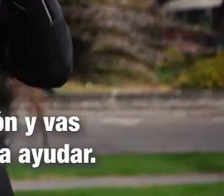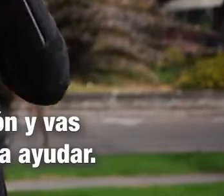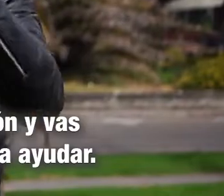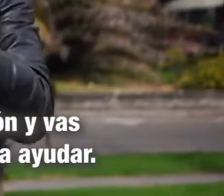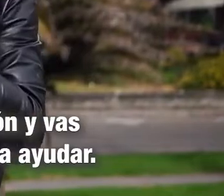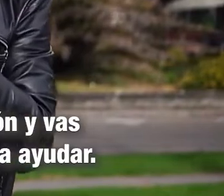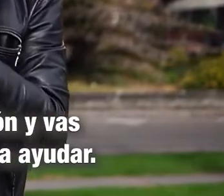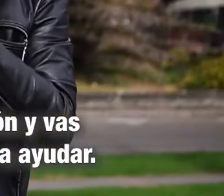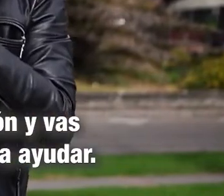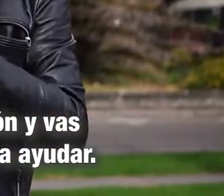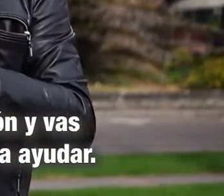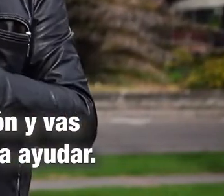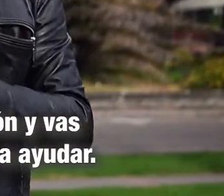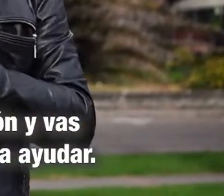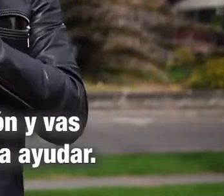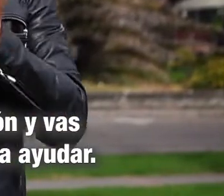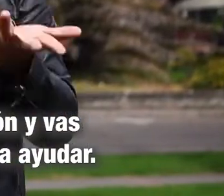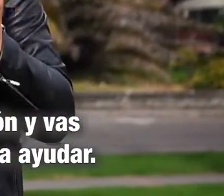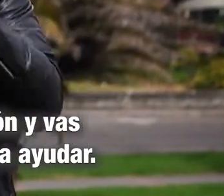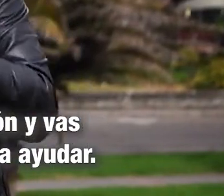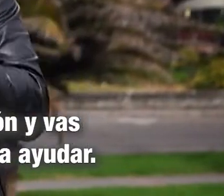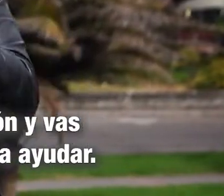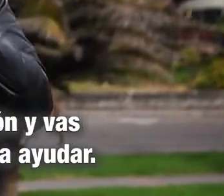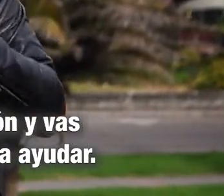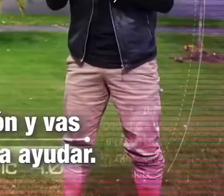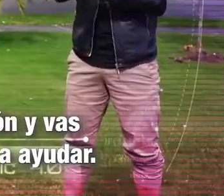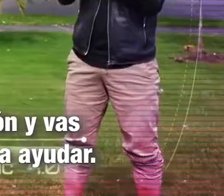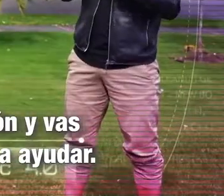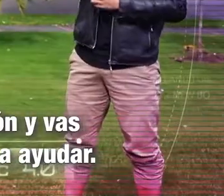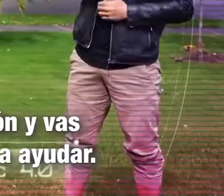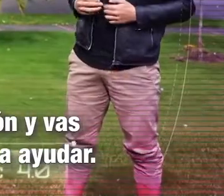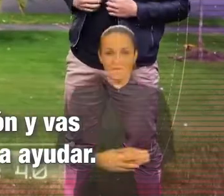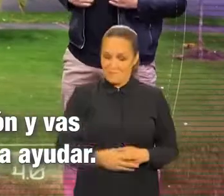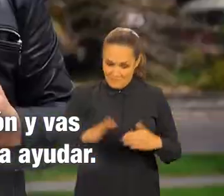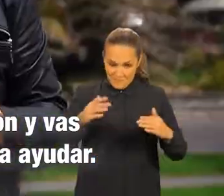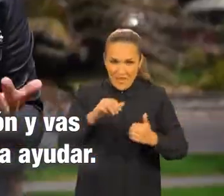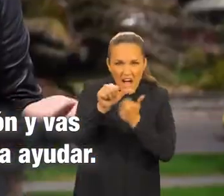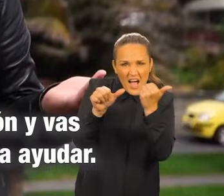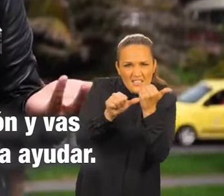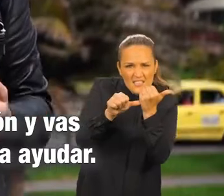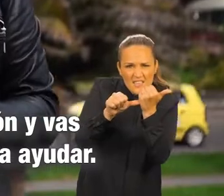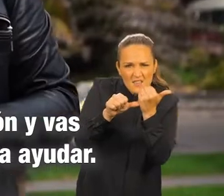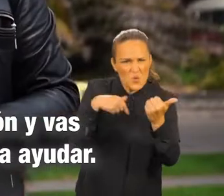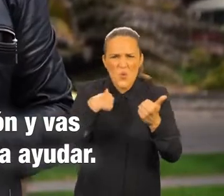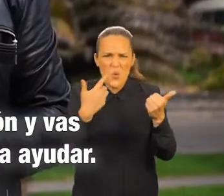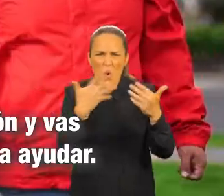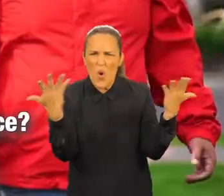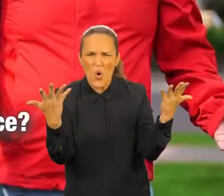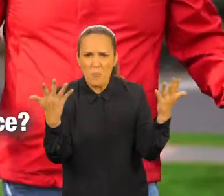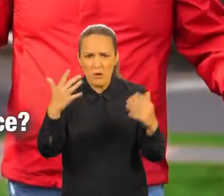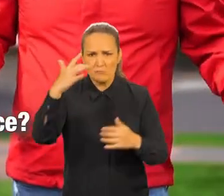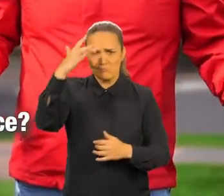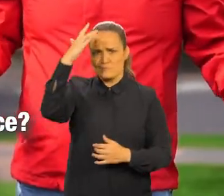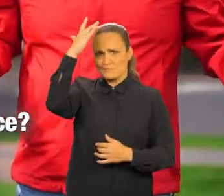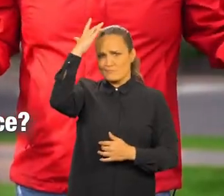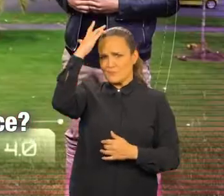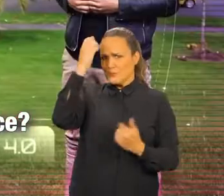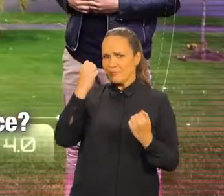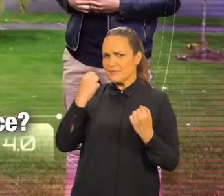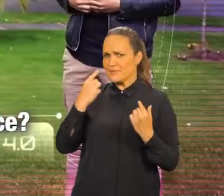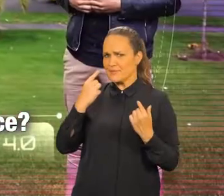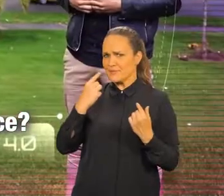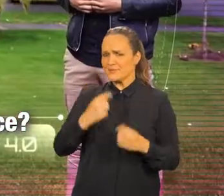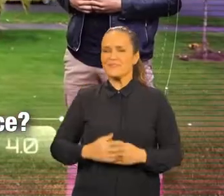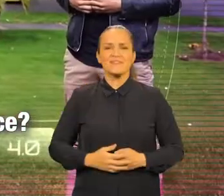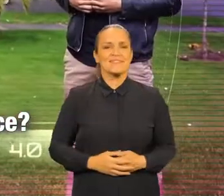Bueno, Simón, vas a ser el asistente de dirección y vas a conocer cómo es este trabajo, así que me vas a ayudar. ¿Asistente de dirección?